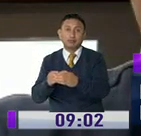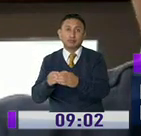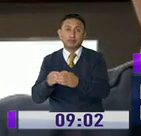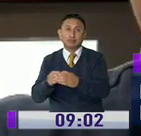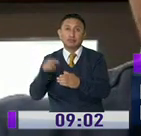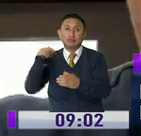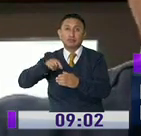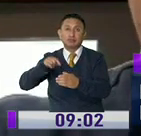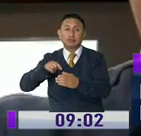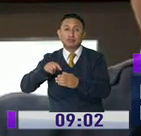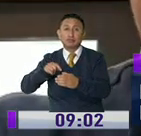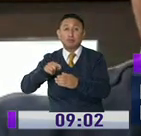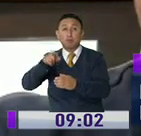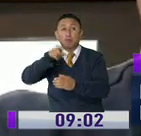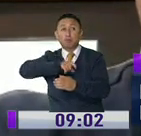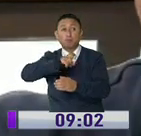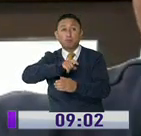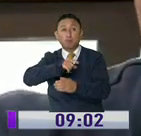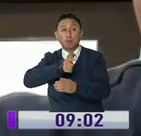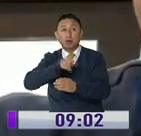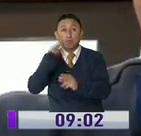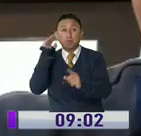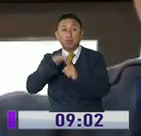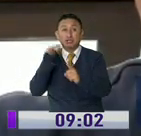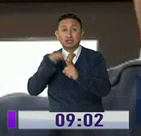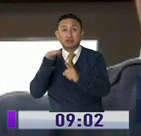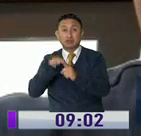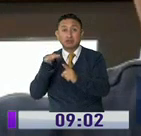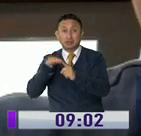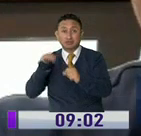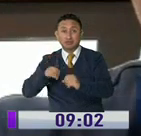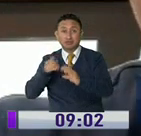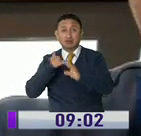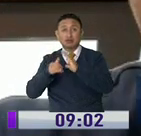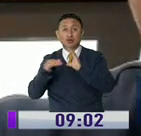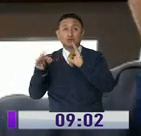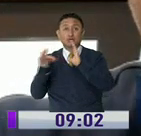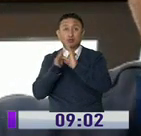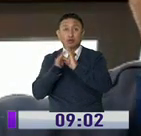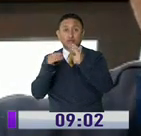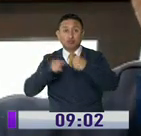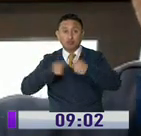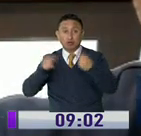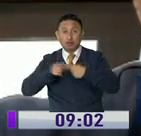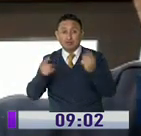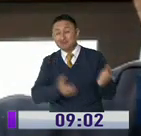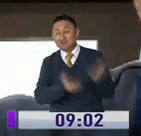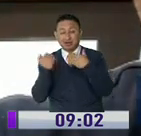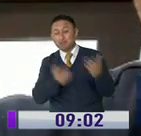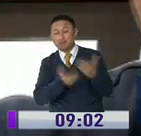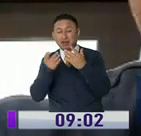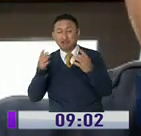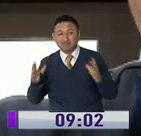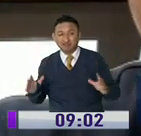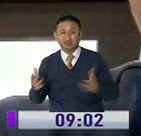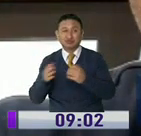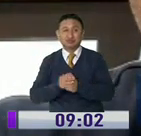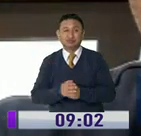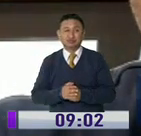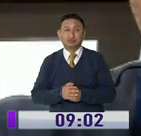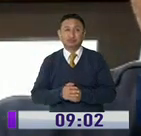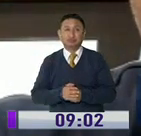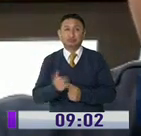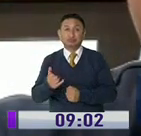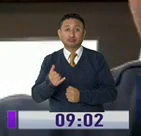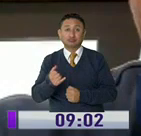políticos, que ha estado instigando a través de mensajes en teléfono y de redes para poder actuar ante un hecho que yo sí